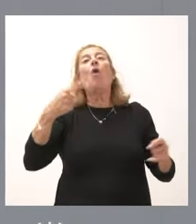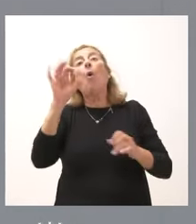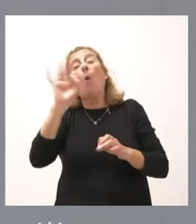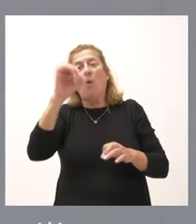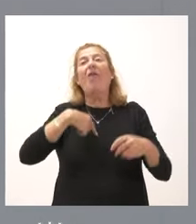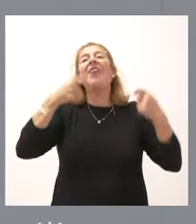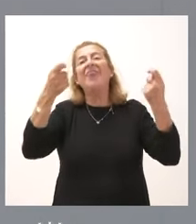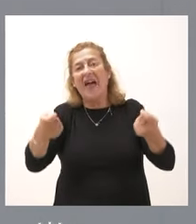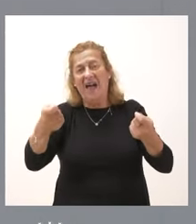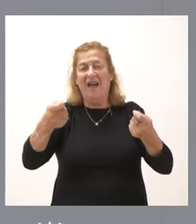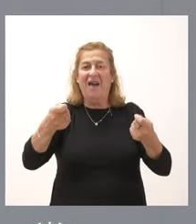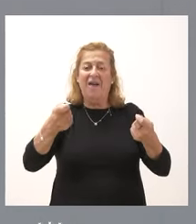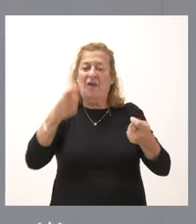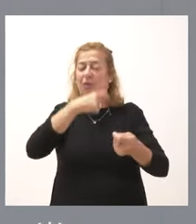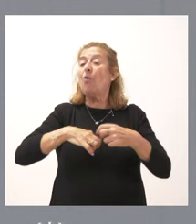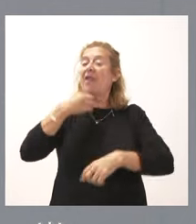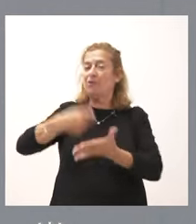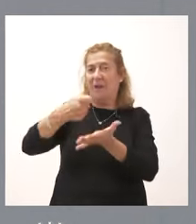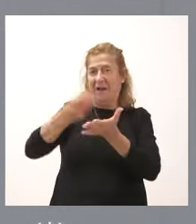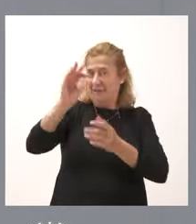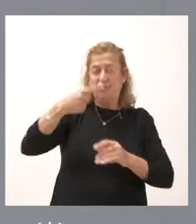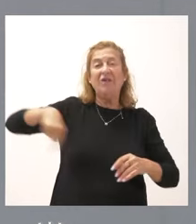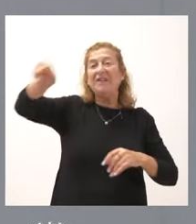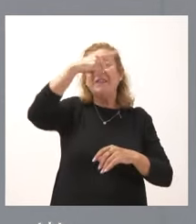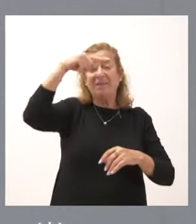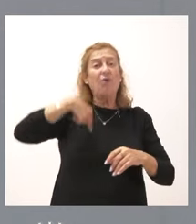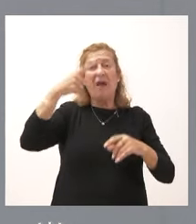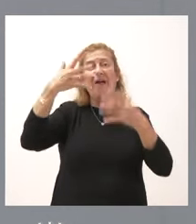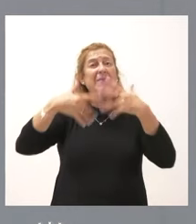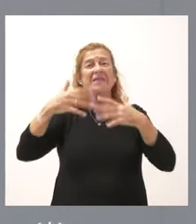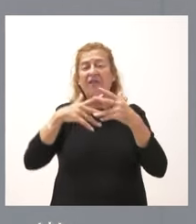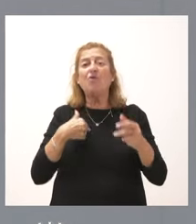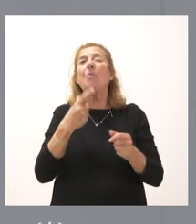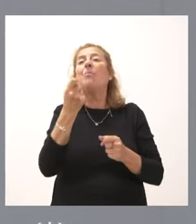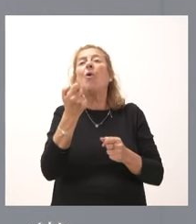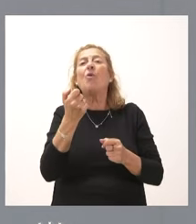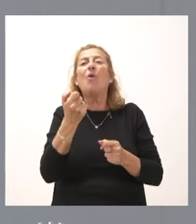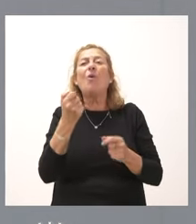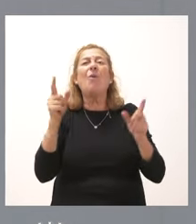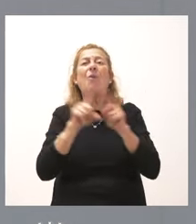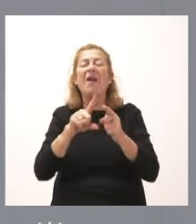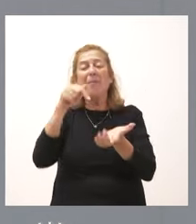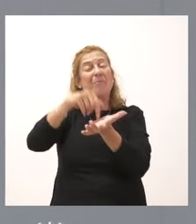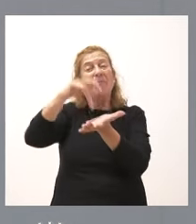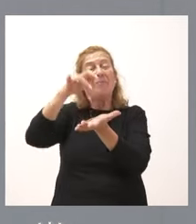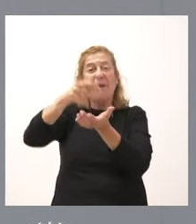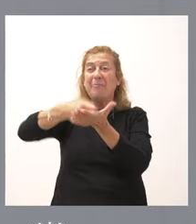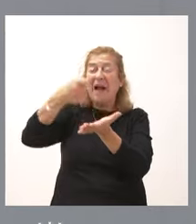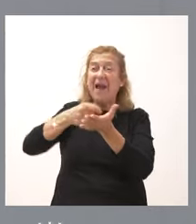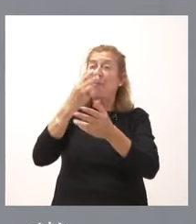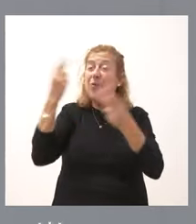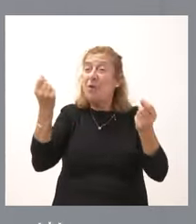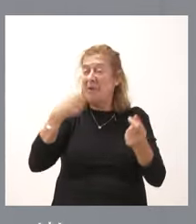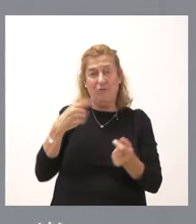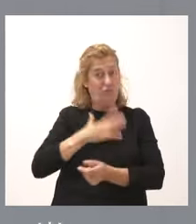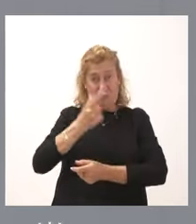de que esto se transfiera a los ciudadanos. Nosotros ya saben que somos una Administración muy poco partidaria de subir los tributos o subir los precios públicos. Muy